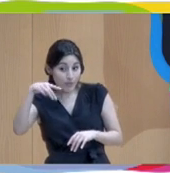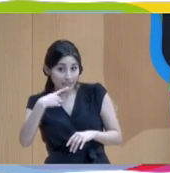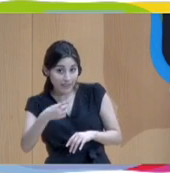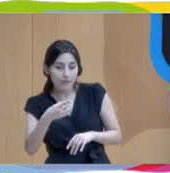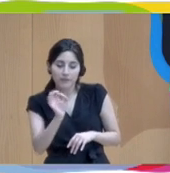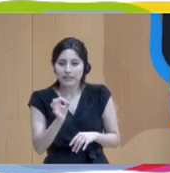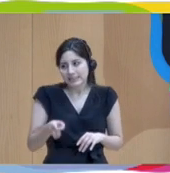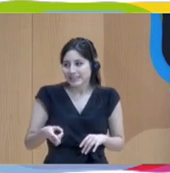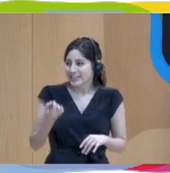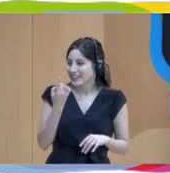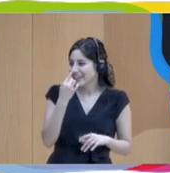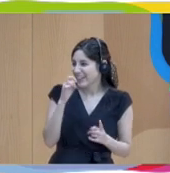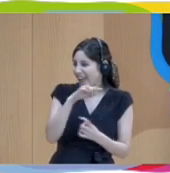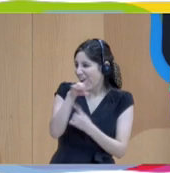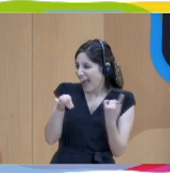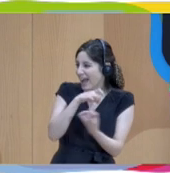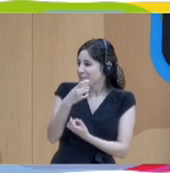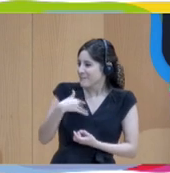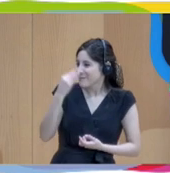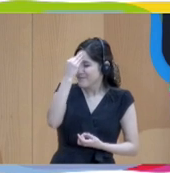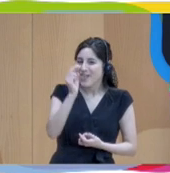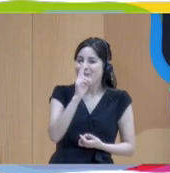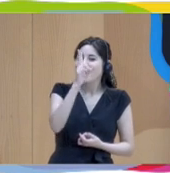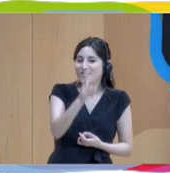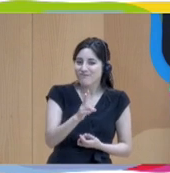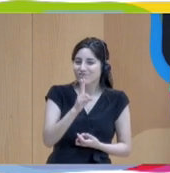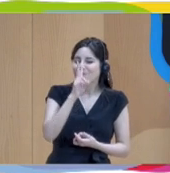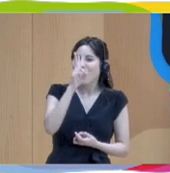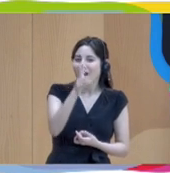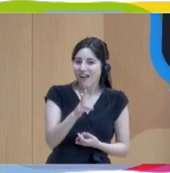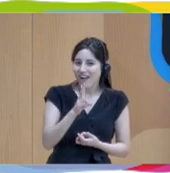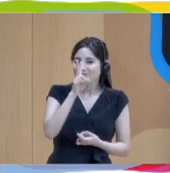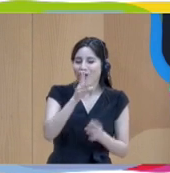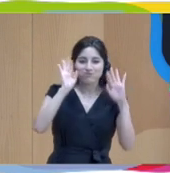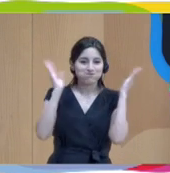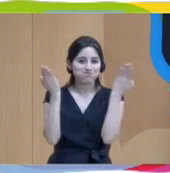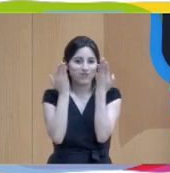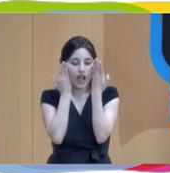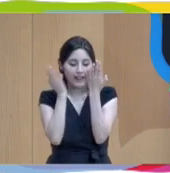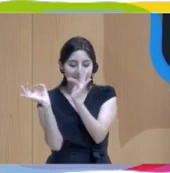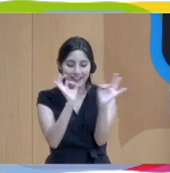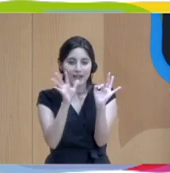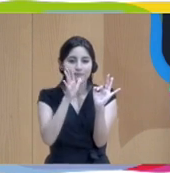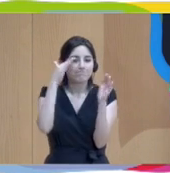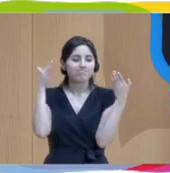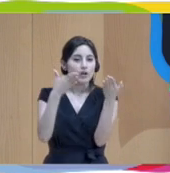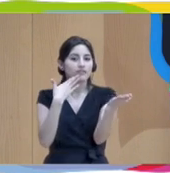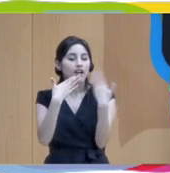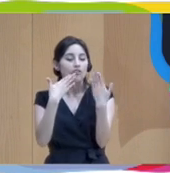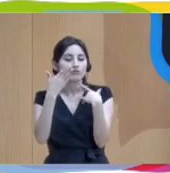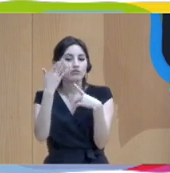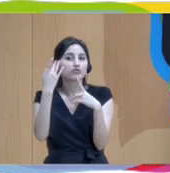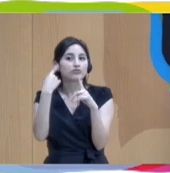es un poco complicado, pero cada dos años poder organizar ese congreso de enfoque dialógico para seguir